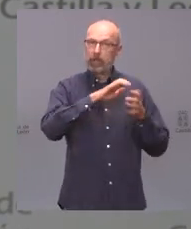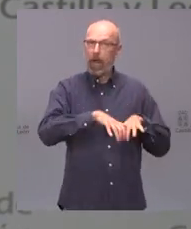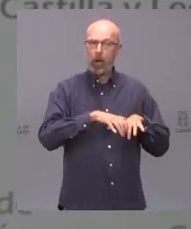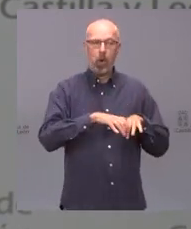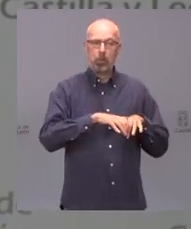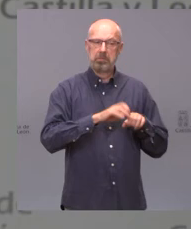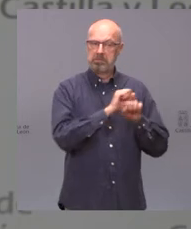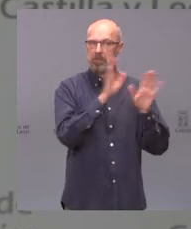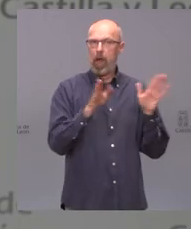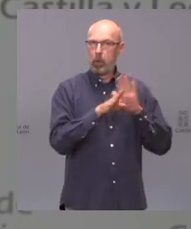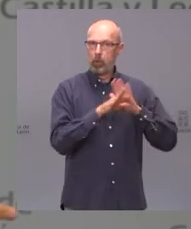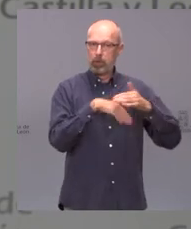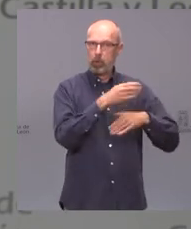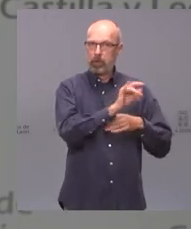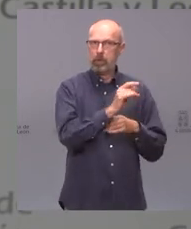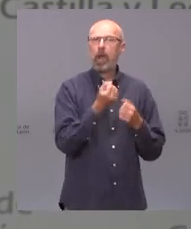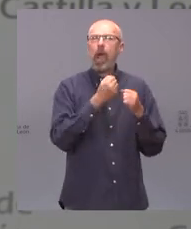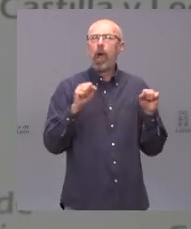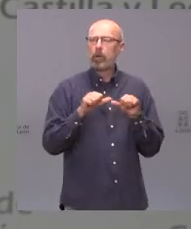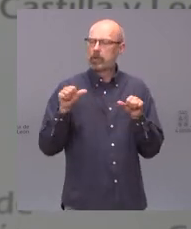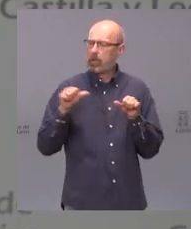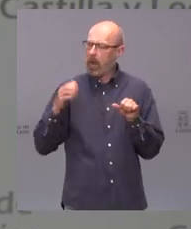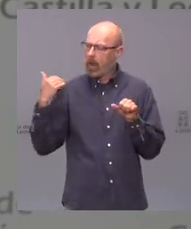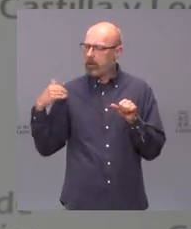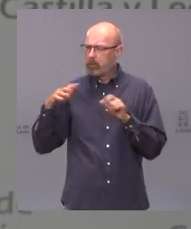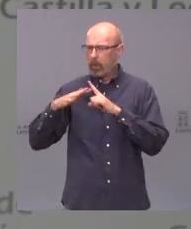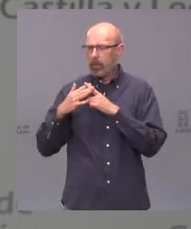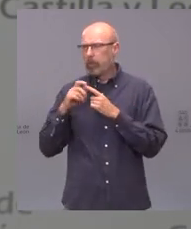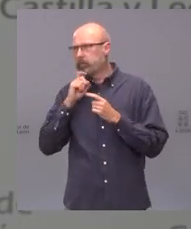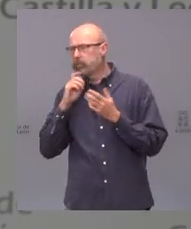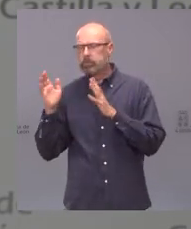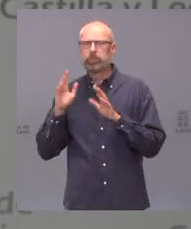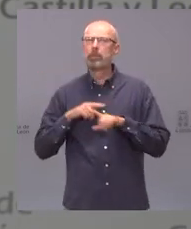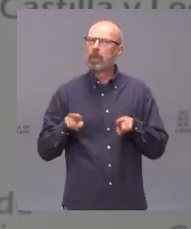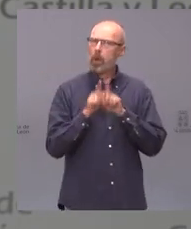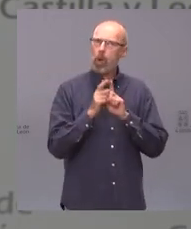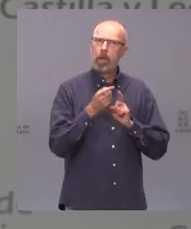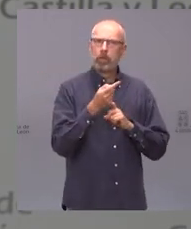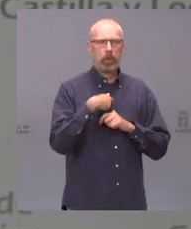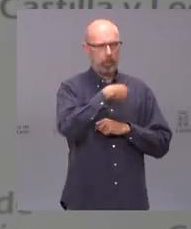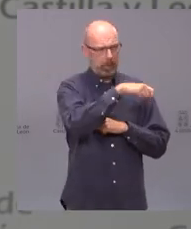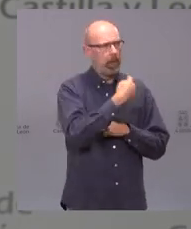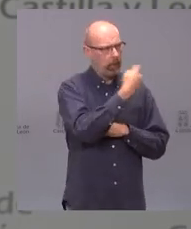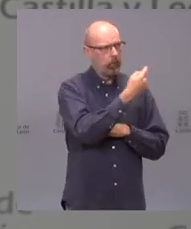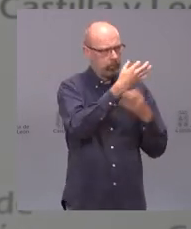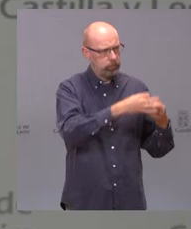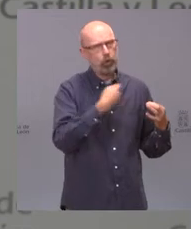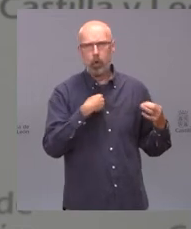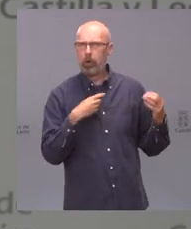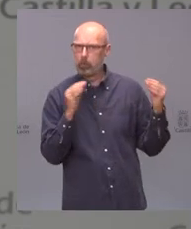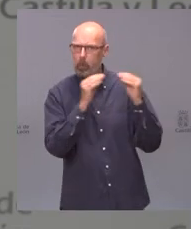lo que ha ocurrido en las últimas semanas y creo que el presidente lo ha afirmado con rotundidad y a mí me gustaría incidir e insistir en esto